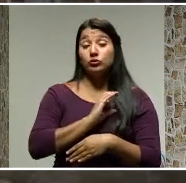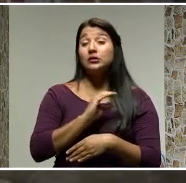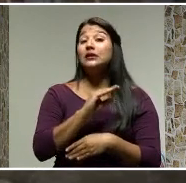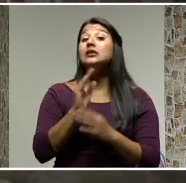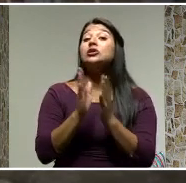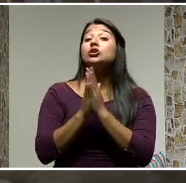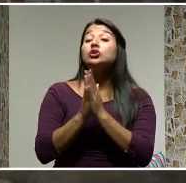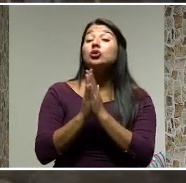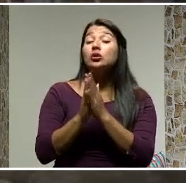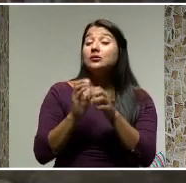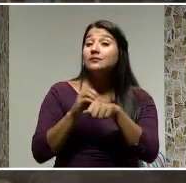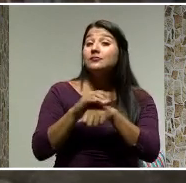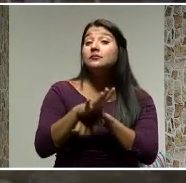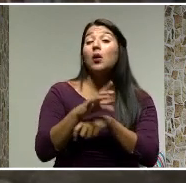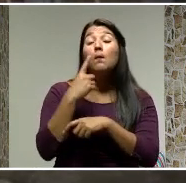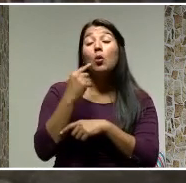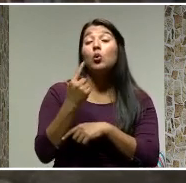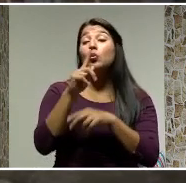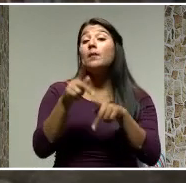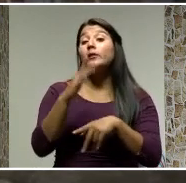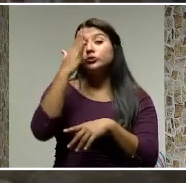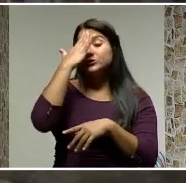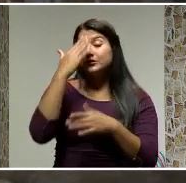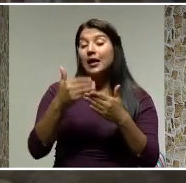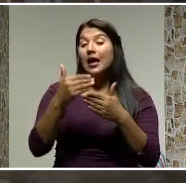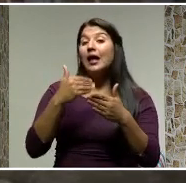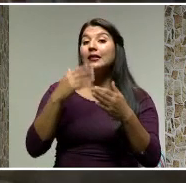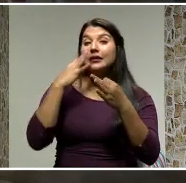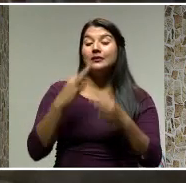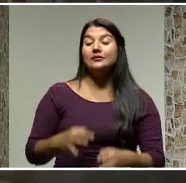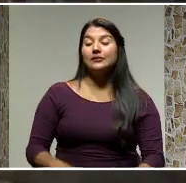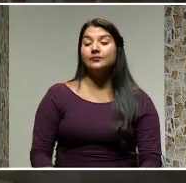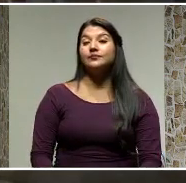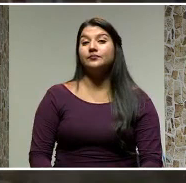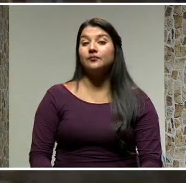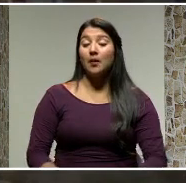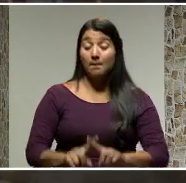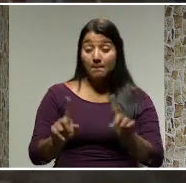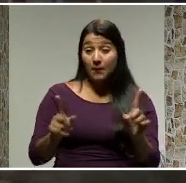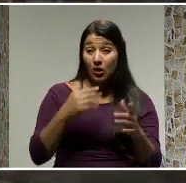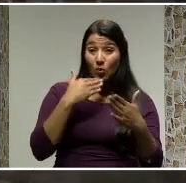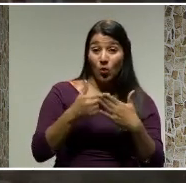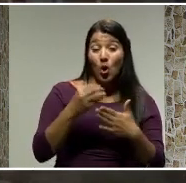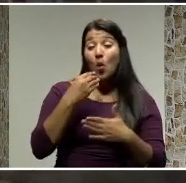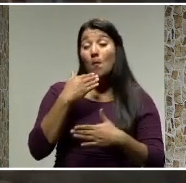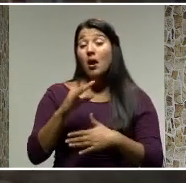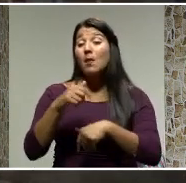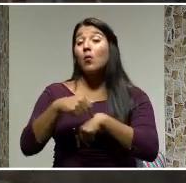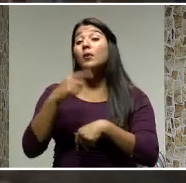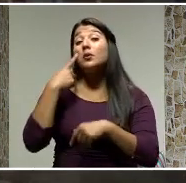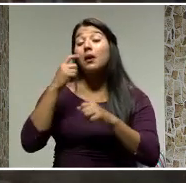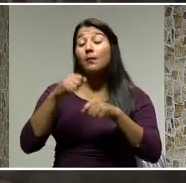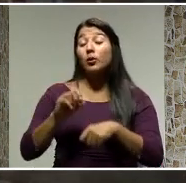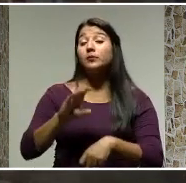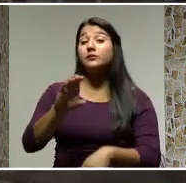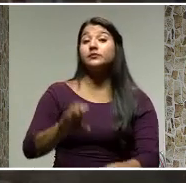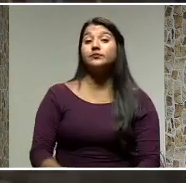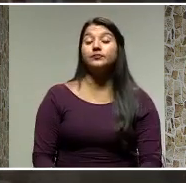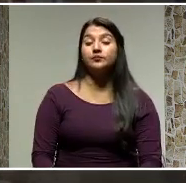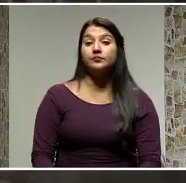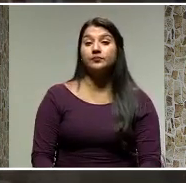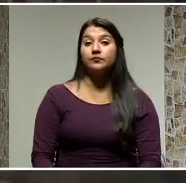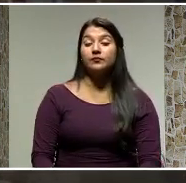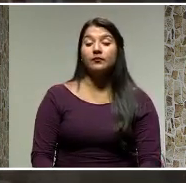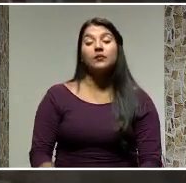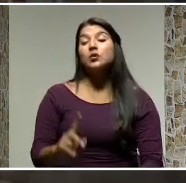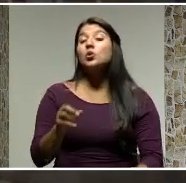Solicite asesoría de un experto antes de tomar la decisión. Pero, ¿es un buen o mal momento para invertir? Lejos